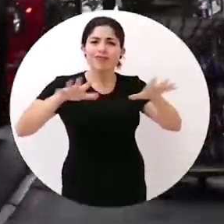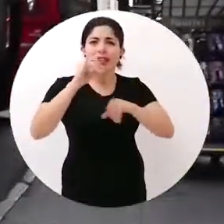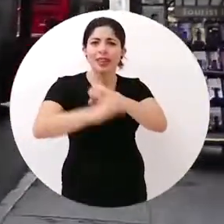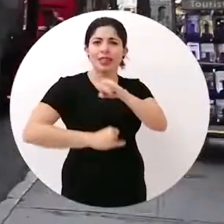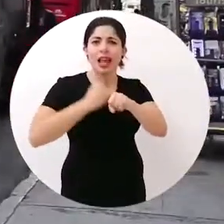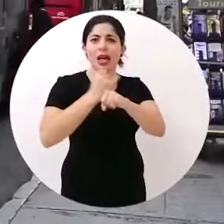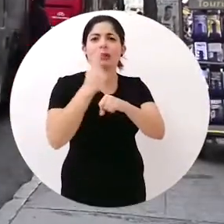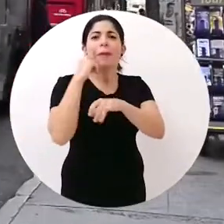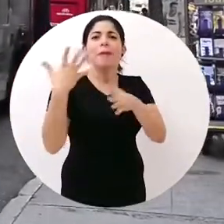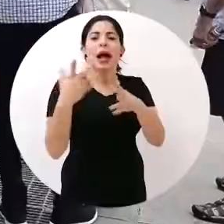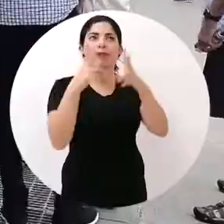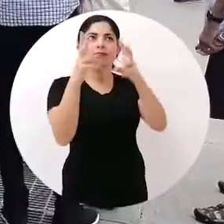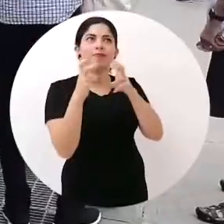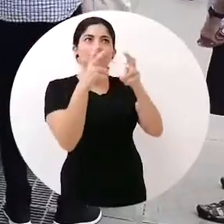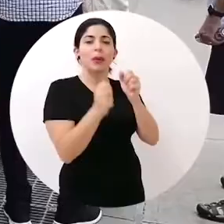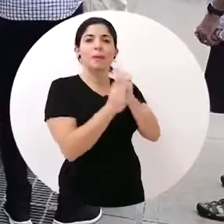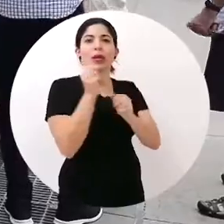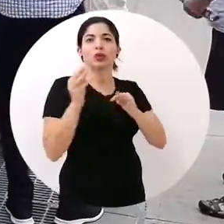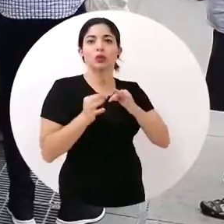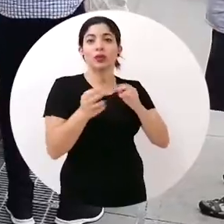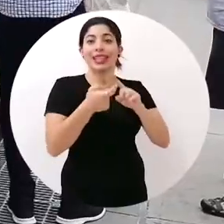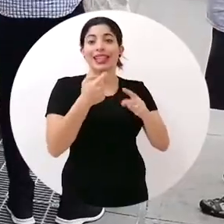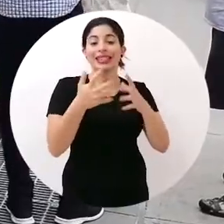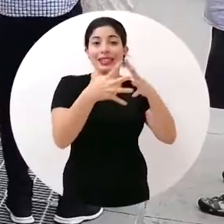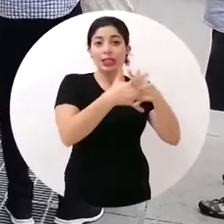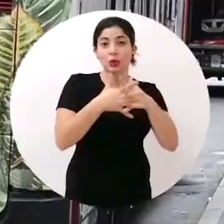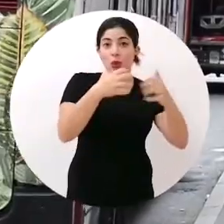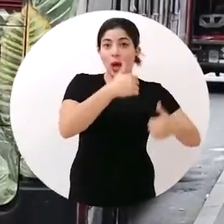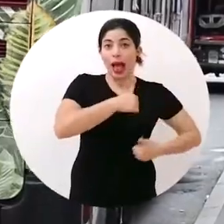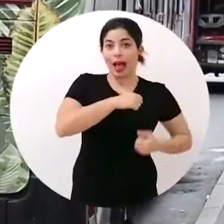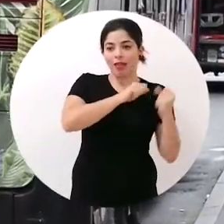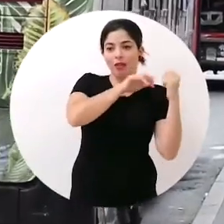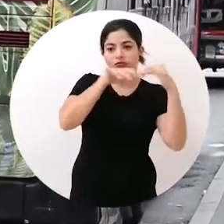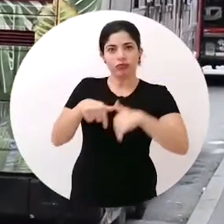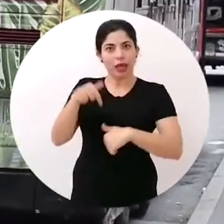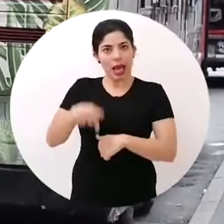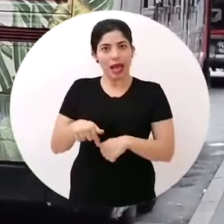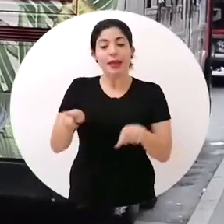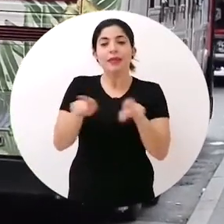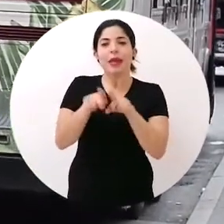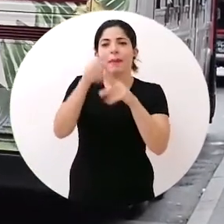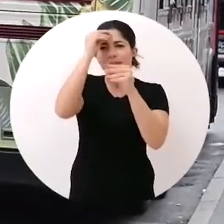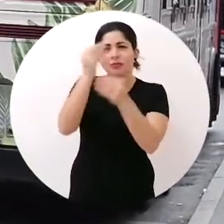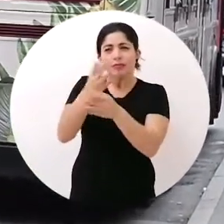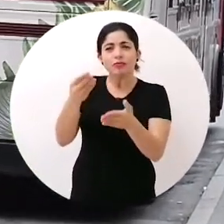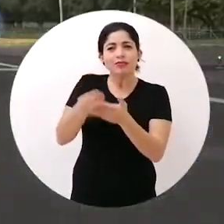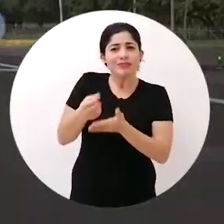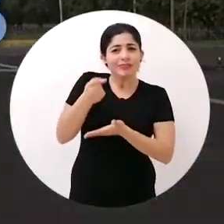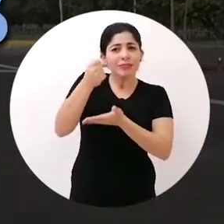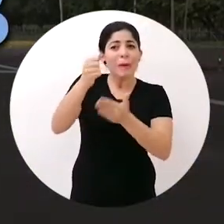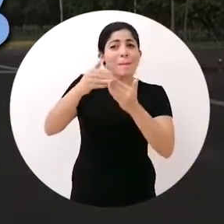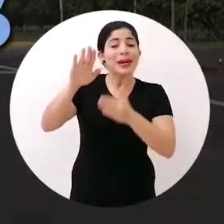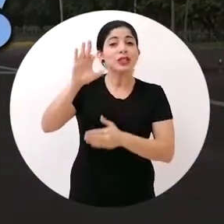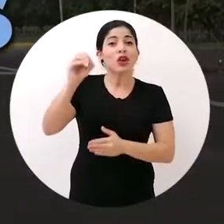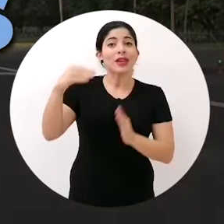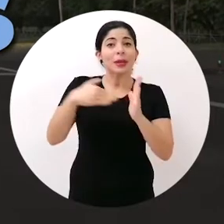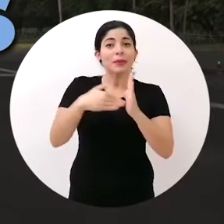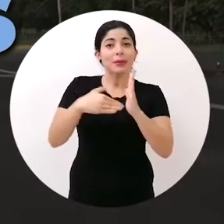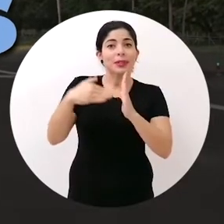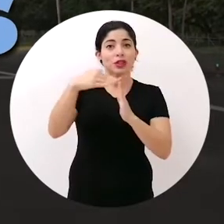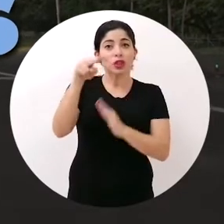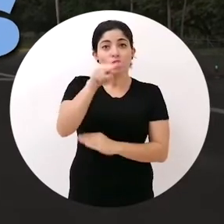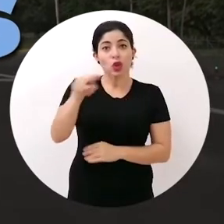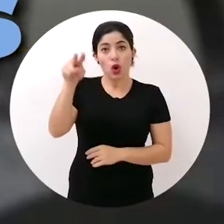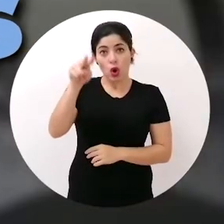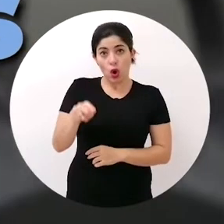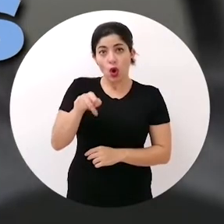internacional para atraer más turistas de Estados Unidos y Canadá. Y anunciamos una inversión de más de 90 mil